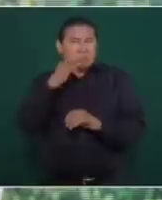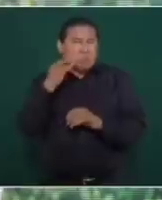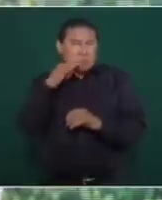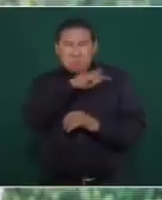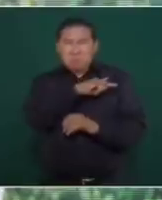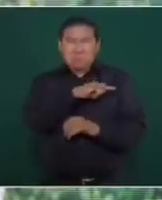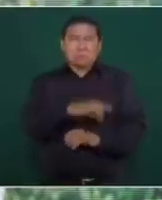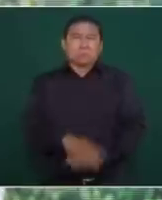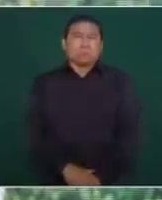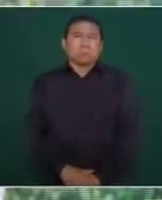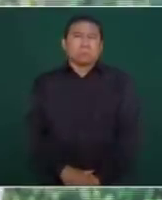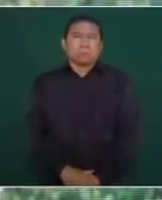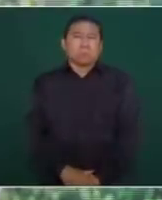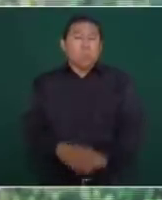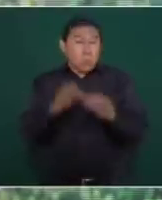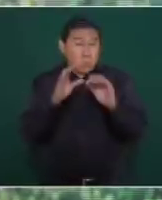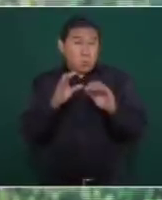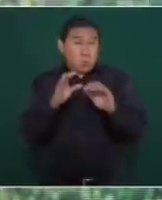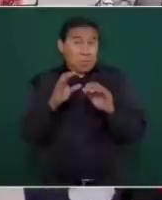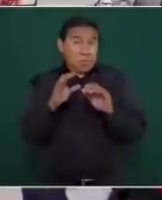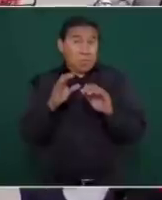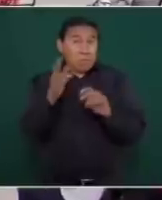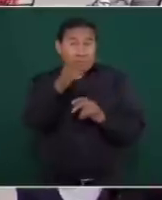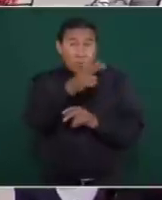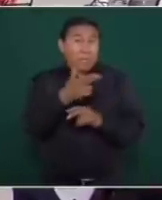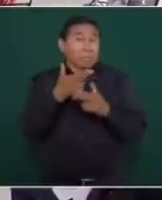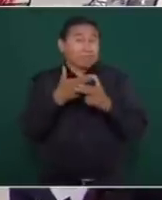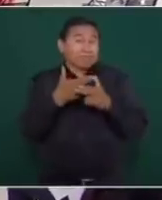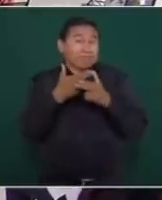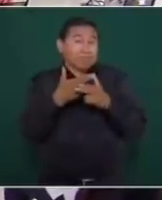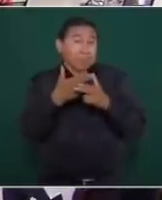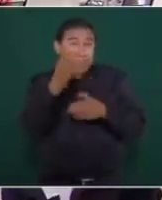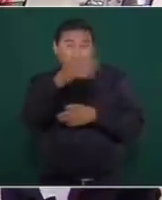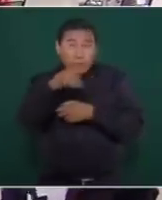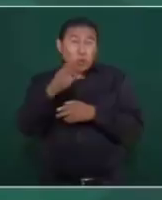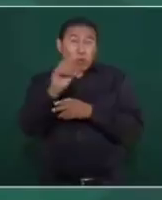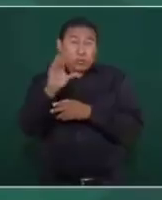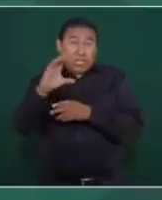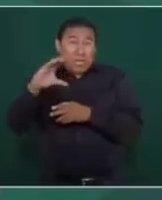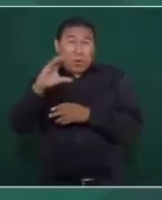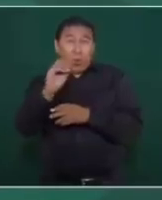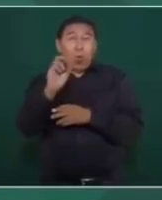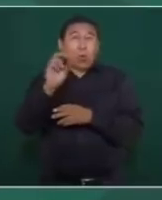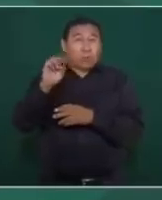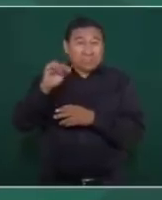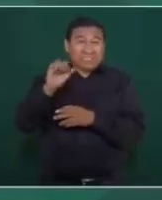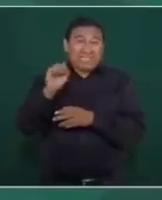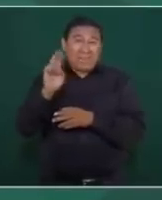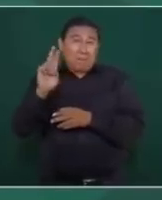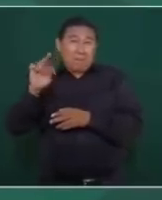porque el conservadurismo tiene esa doctrina. Mira,